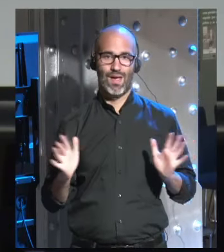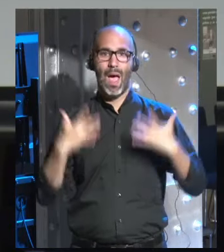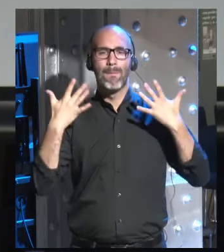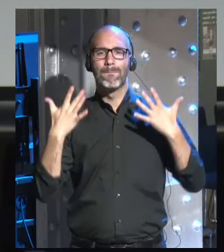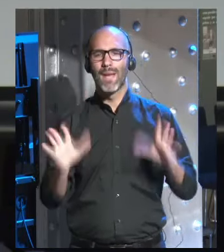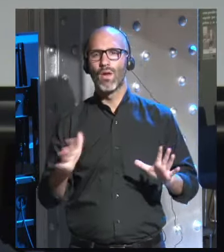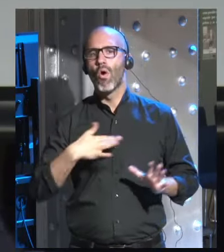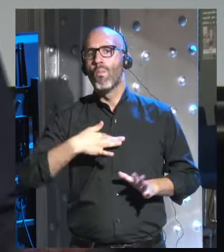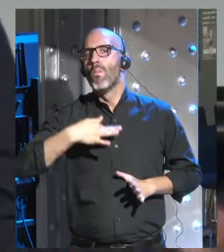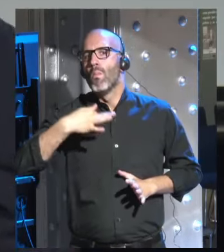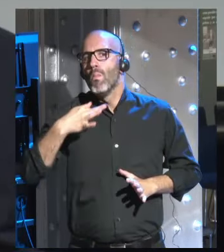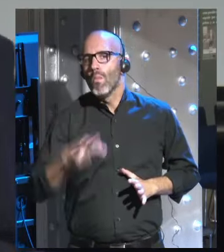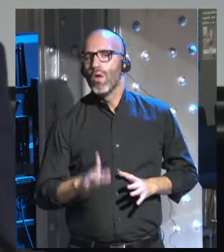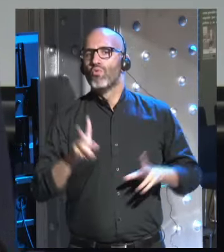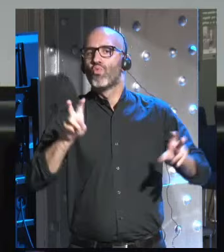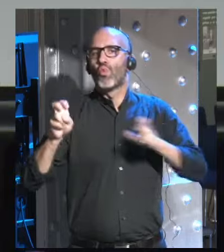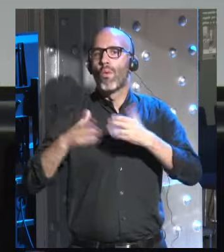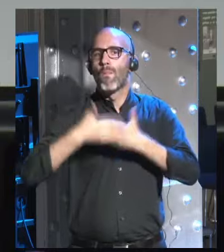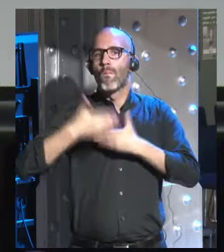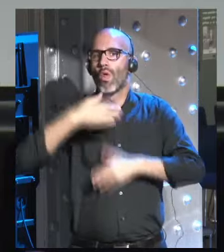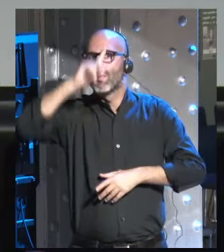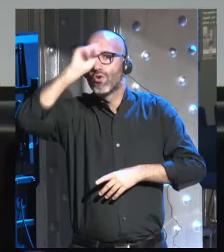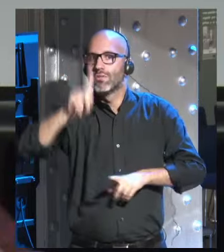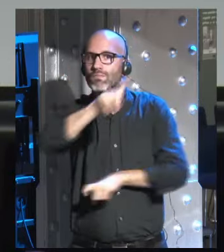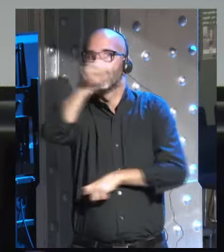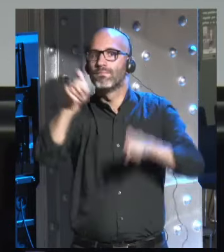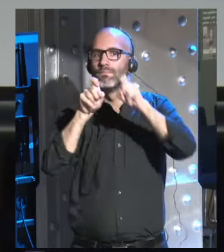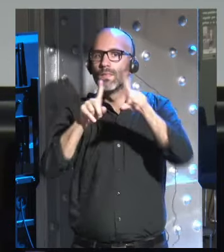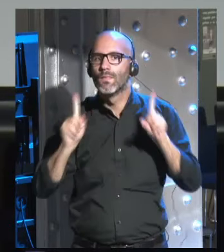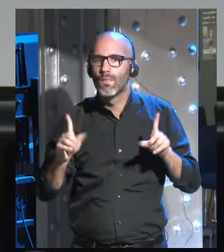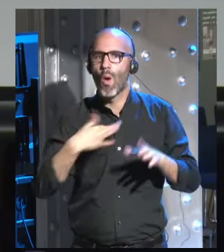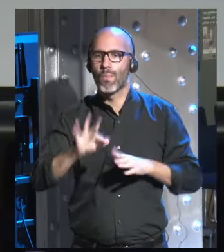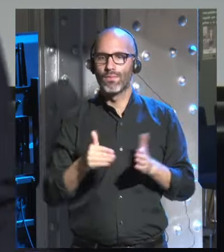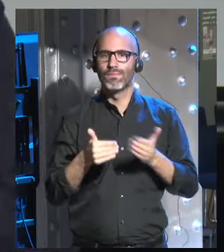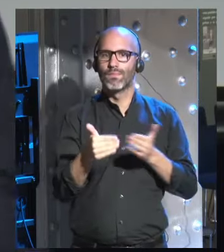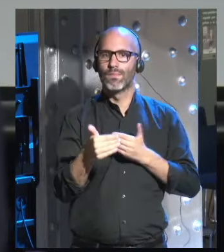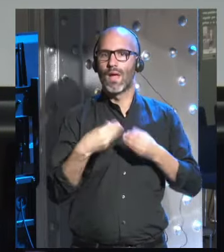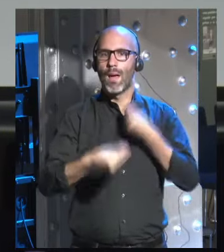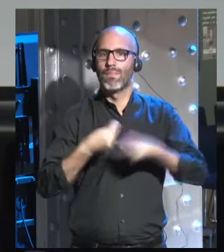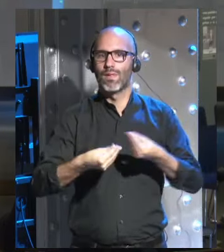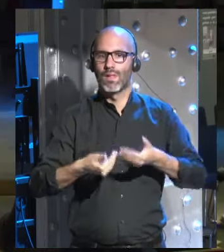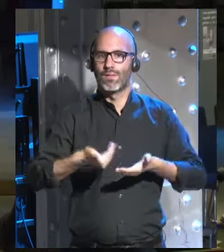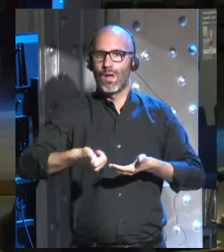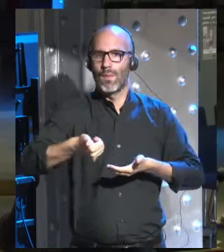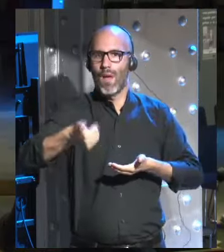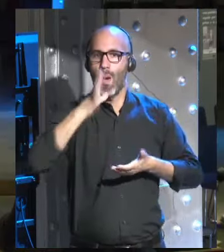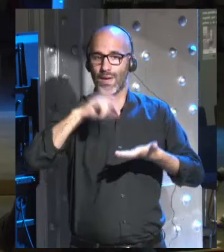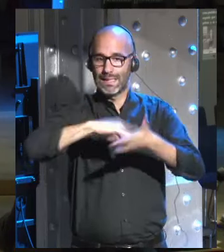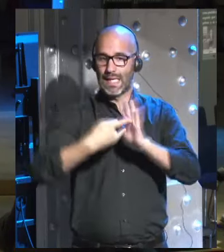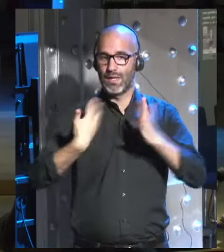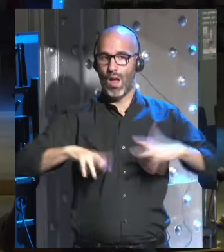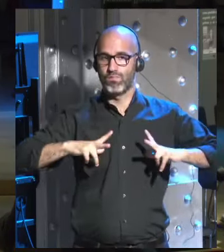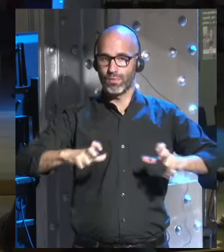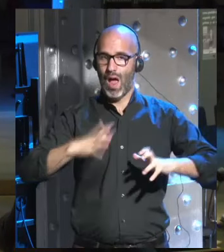pero quizás se convierta en una nueva moda, no lo sé, quizás se pueda empezar a hacer porque técnicamente ya está disponible, es algo